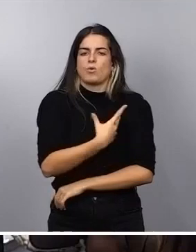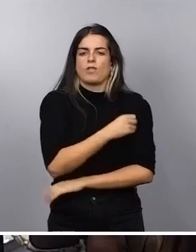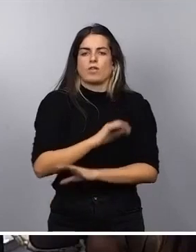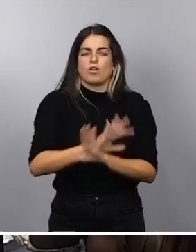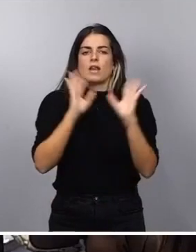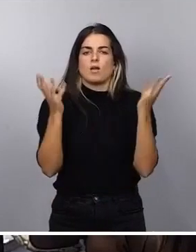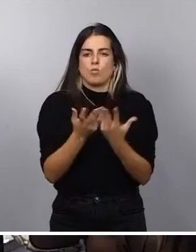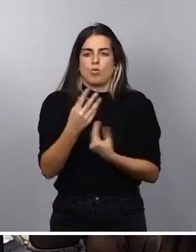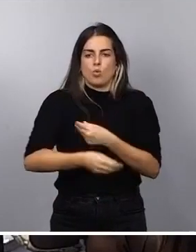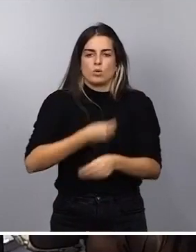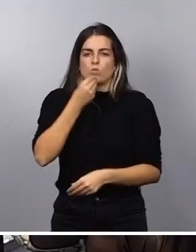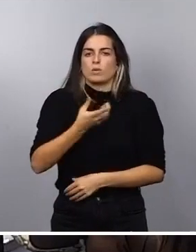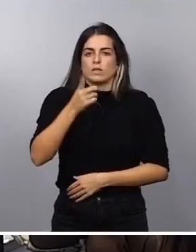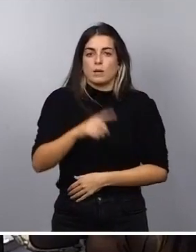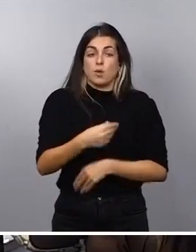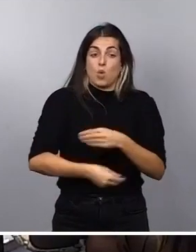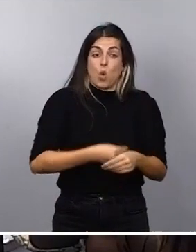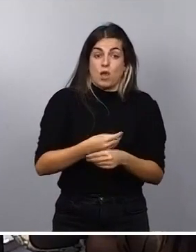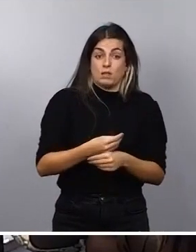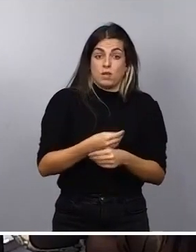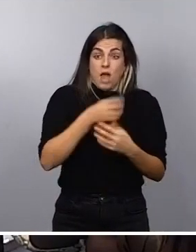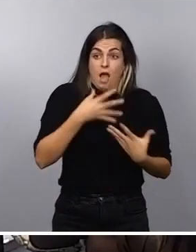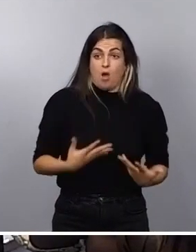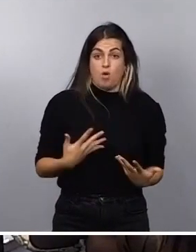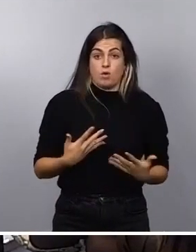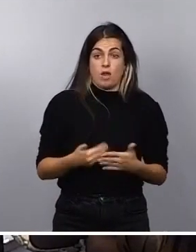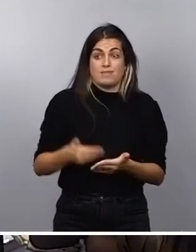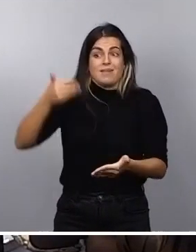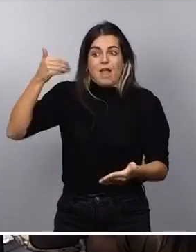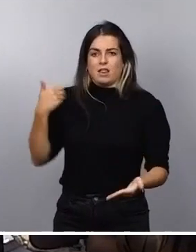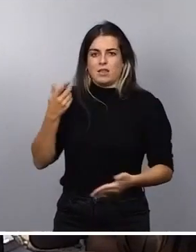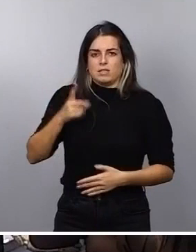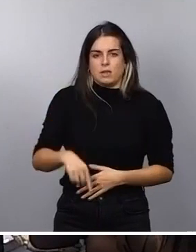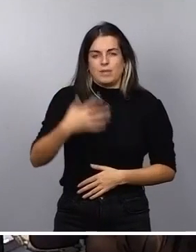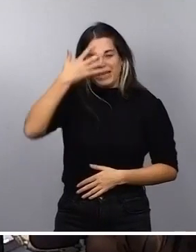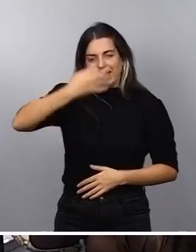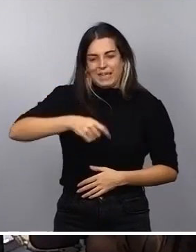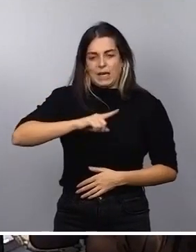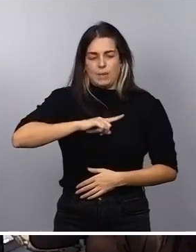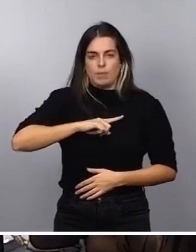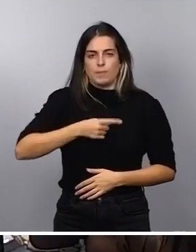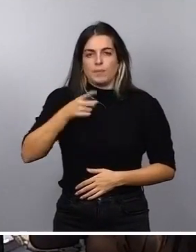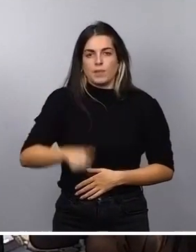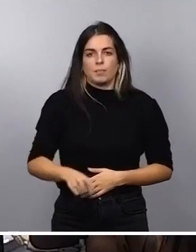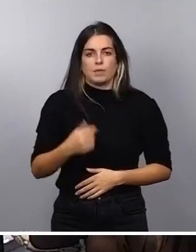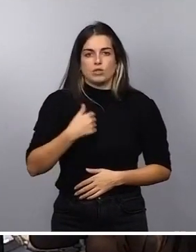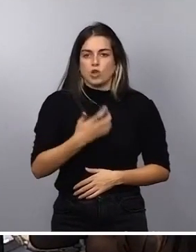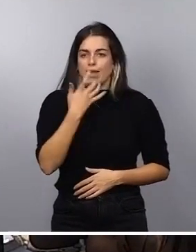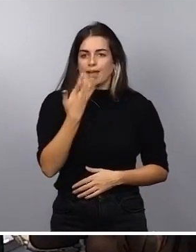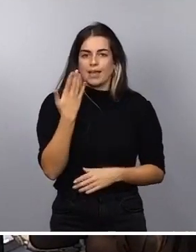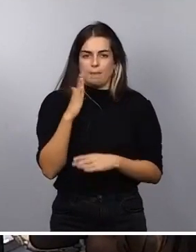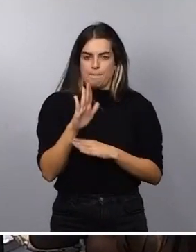lo era ahora y lo era en plena pandemia. Y créame también que creo que hemos sido ejemplares en la